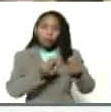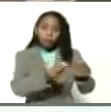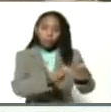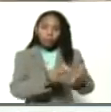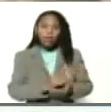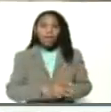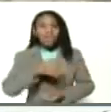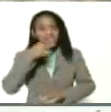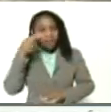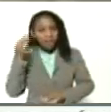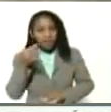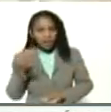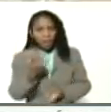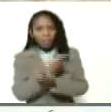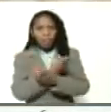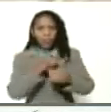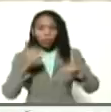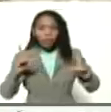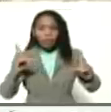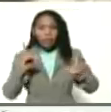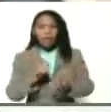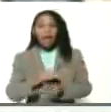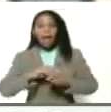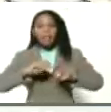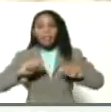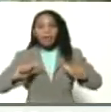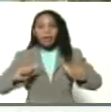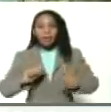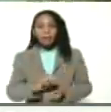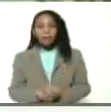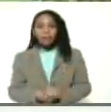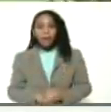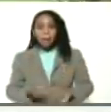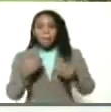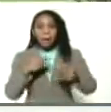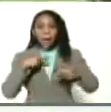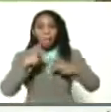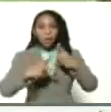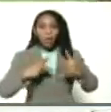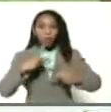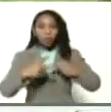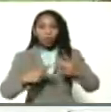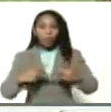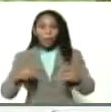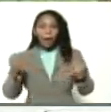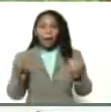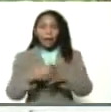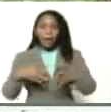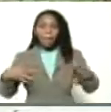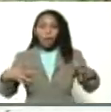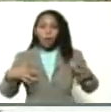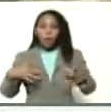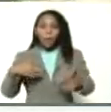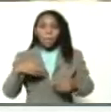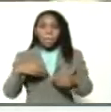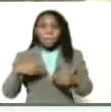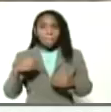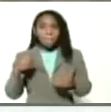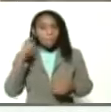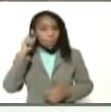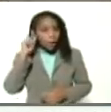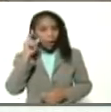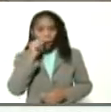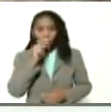democratizar la tierra para el productor para el campesino para la campesina